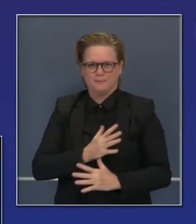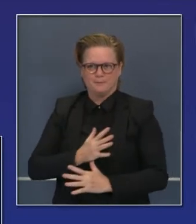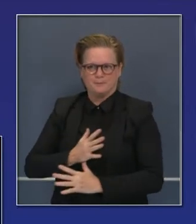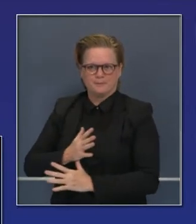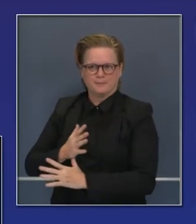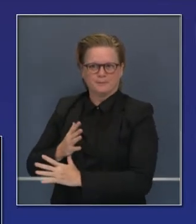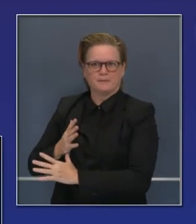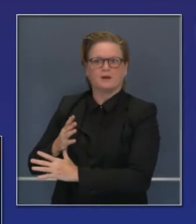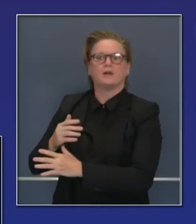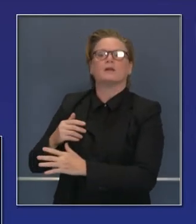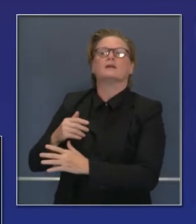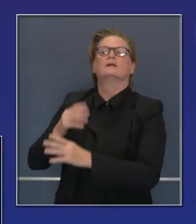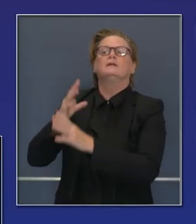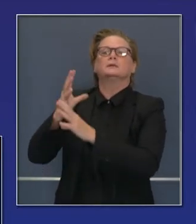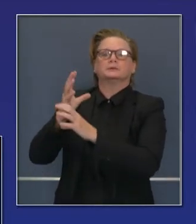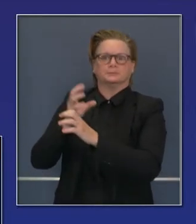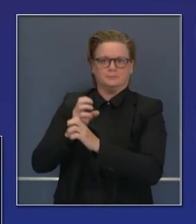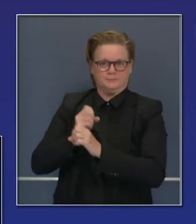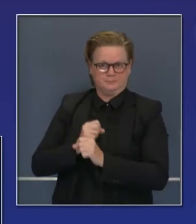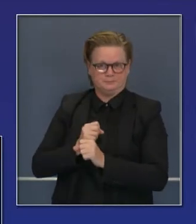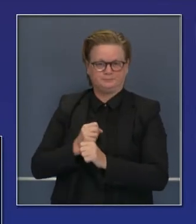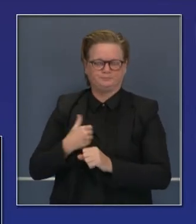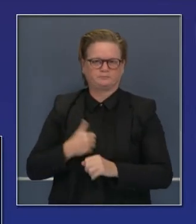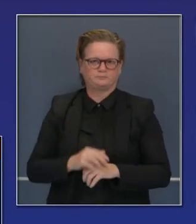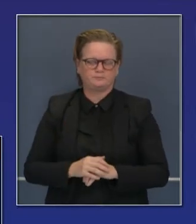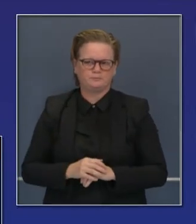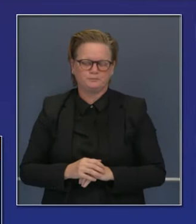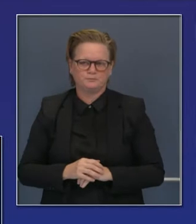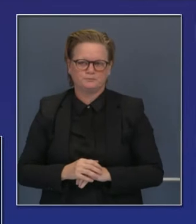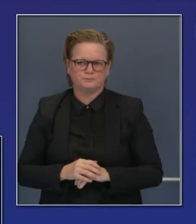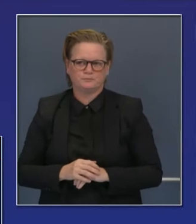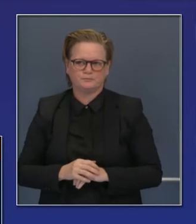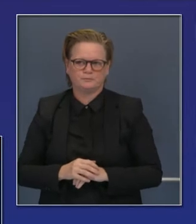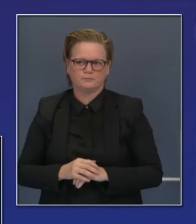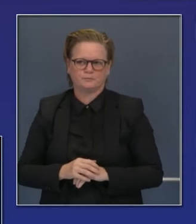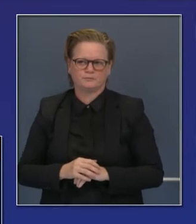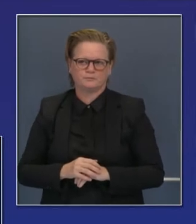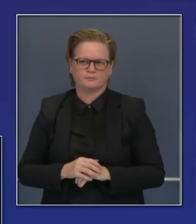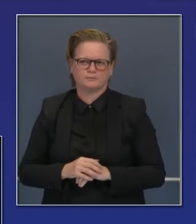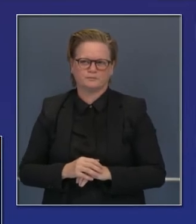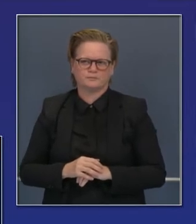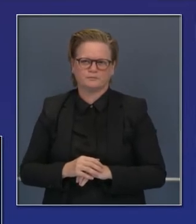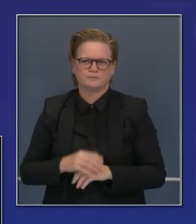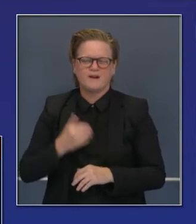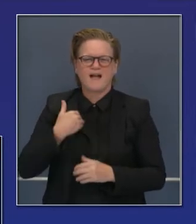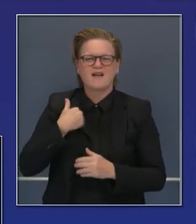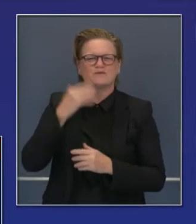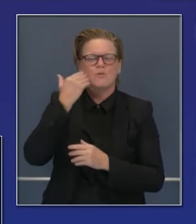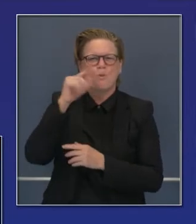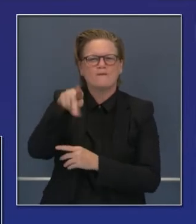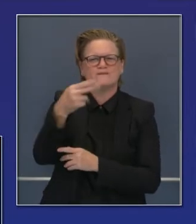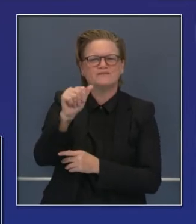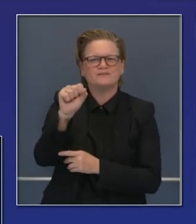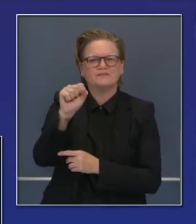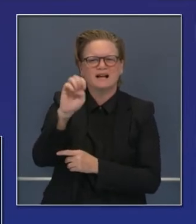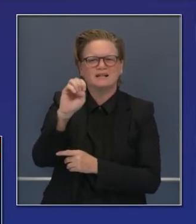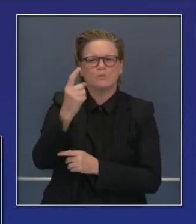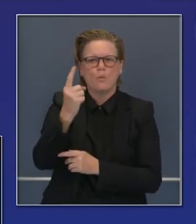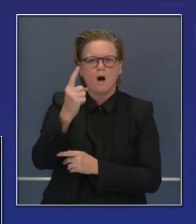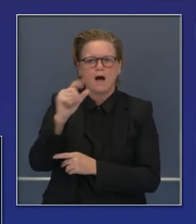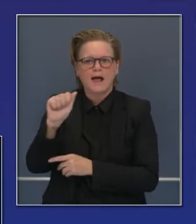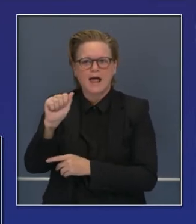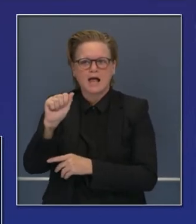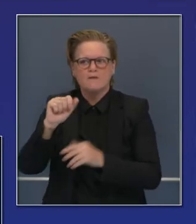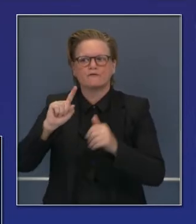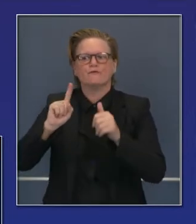y es lo que anticipamos actualmente sobre la fase 1a en cuanto a los